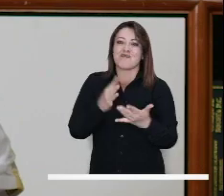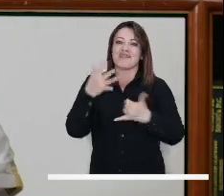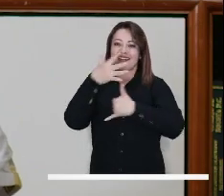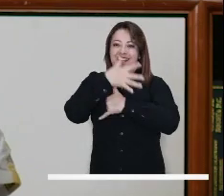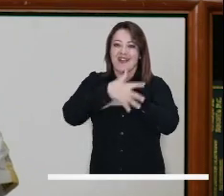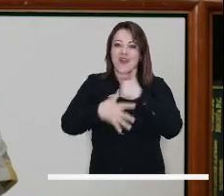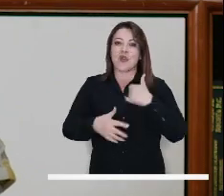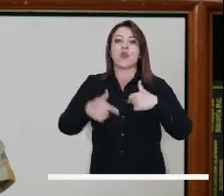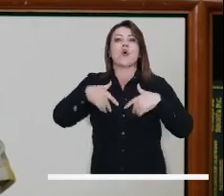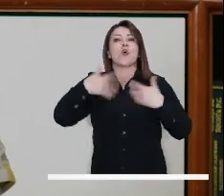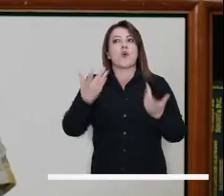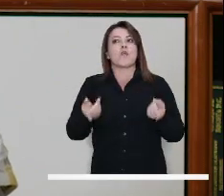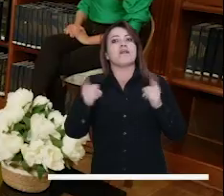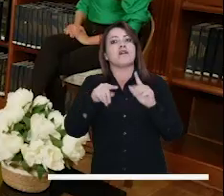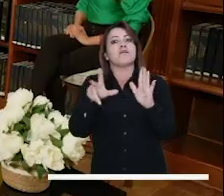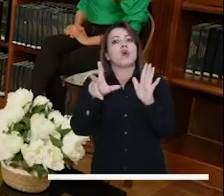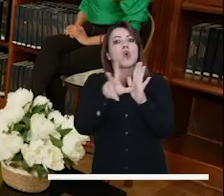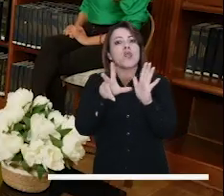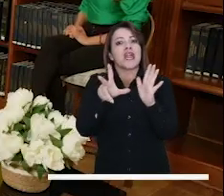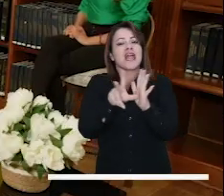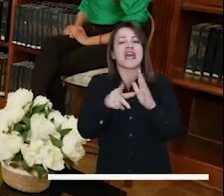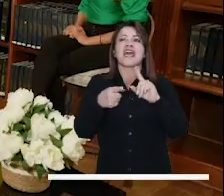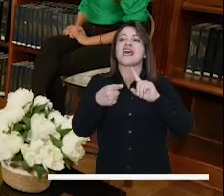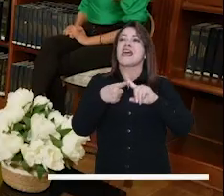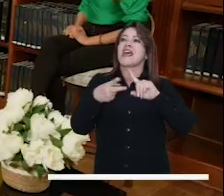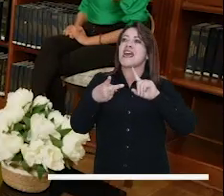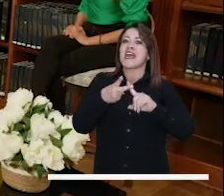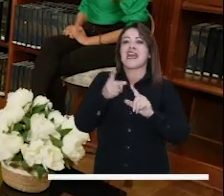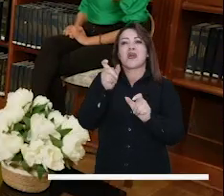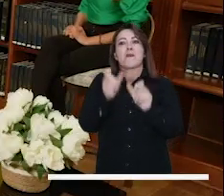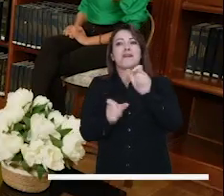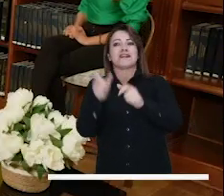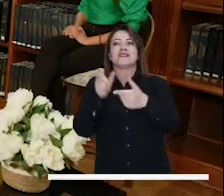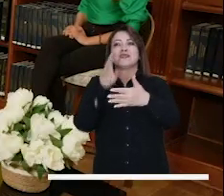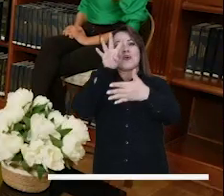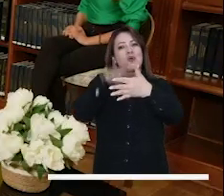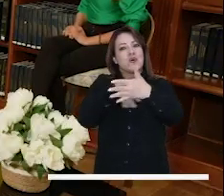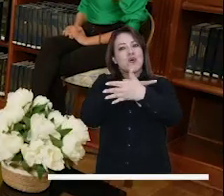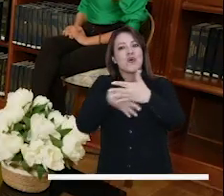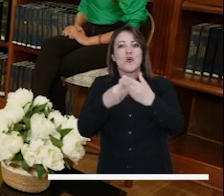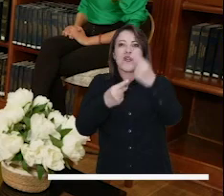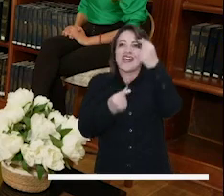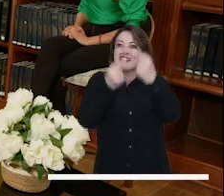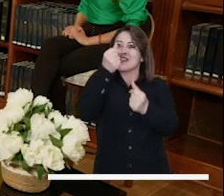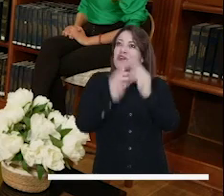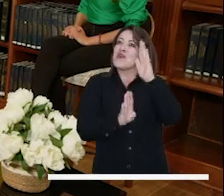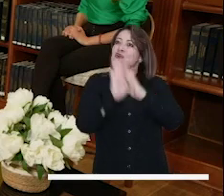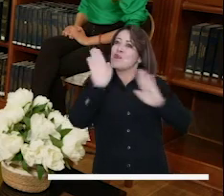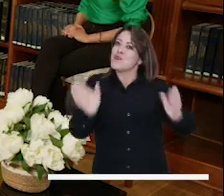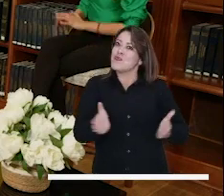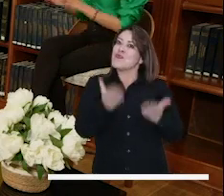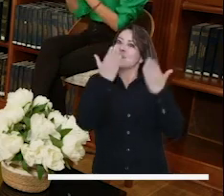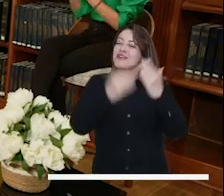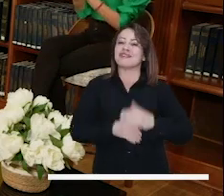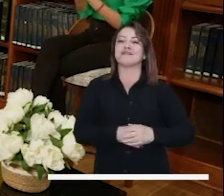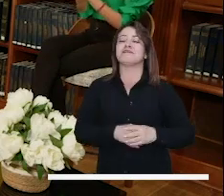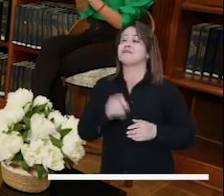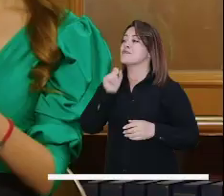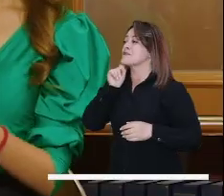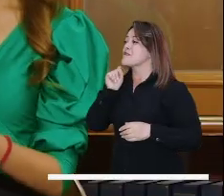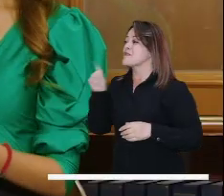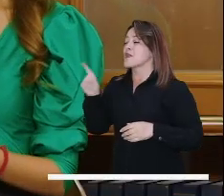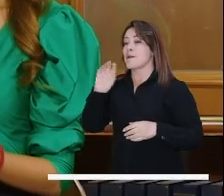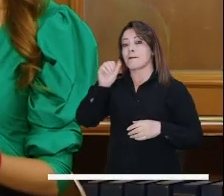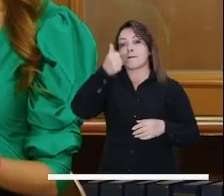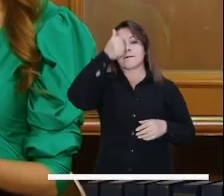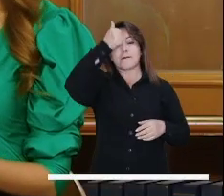escuchamos aquí al sector otohilero y la relación con la agenda también económica de la nación. Concejal, ¿cuáles